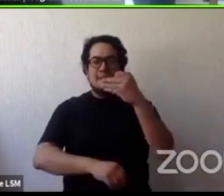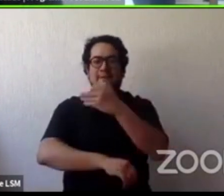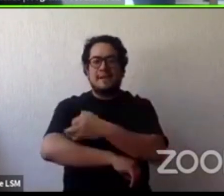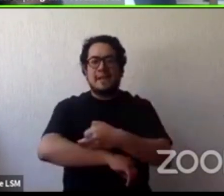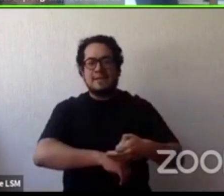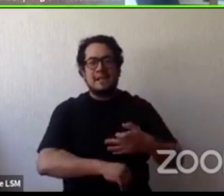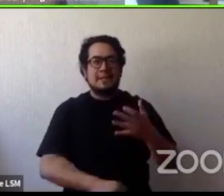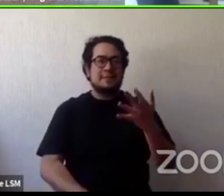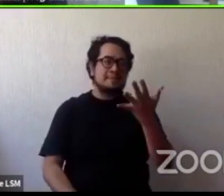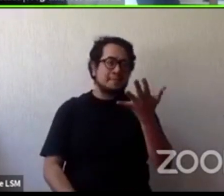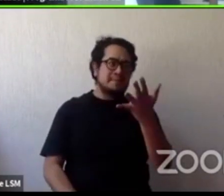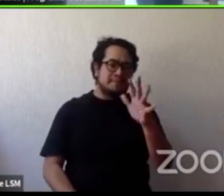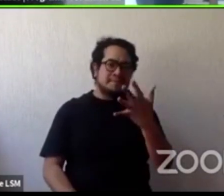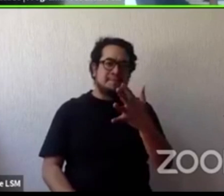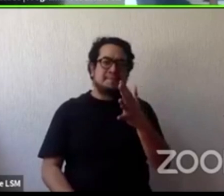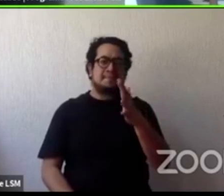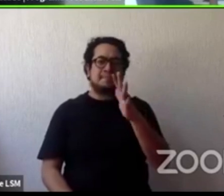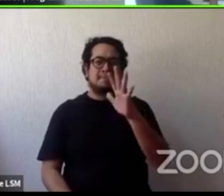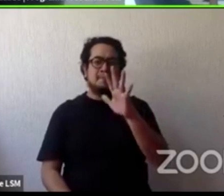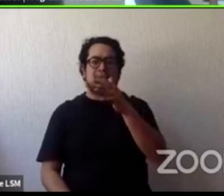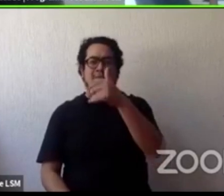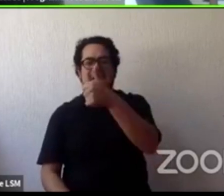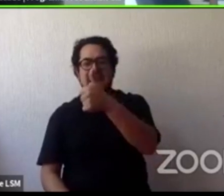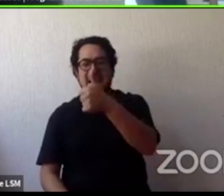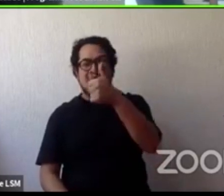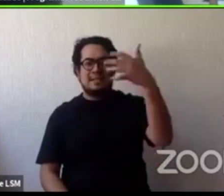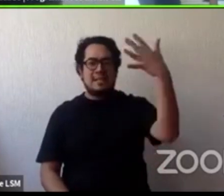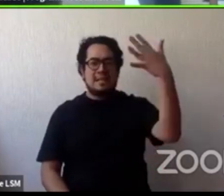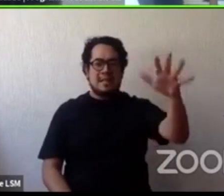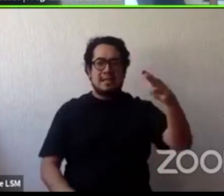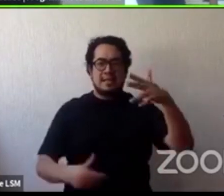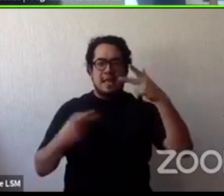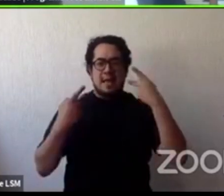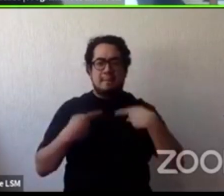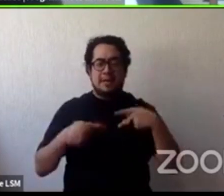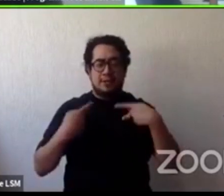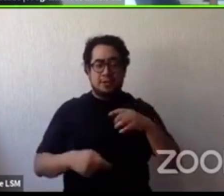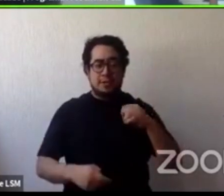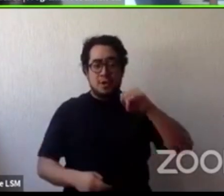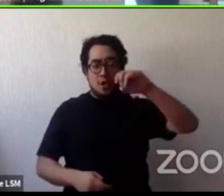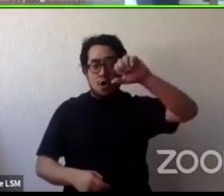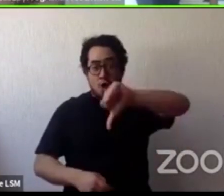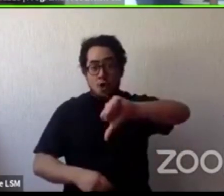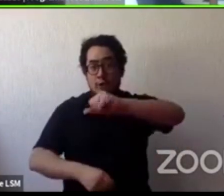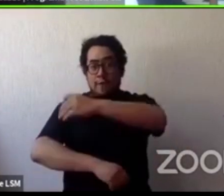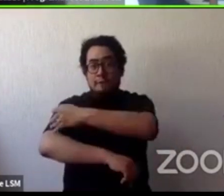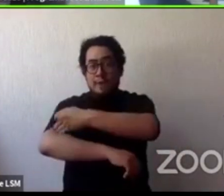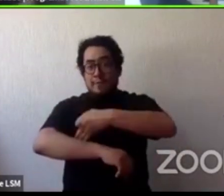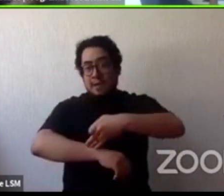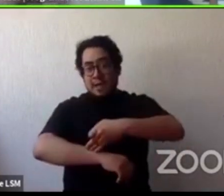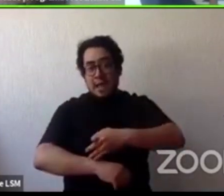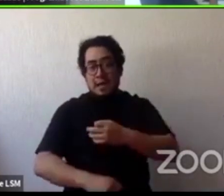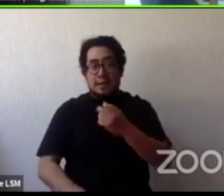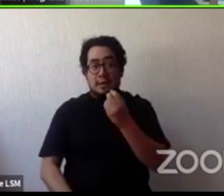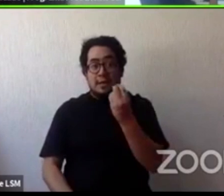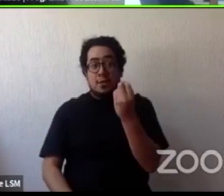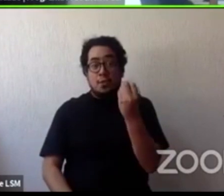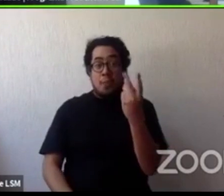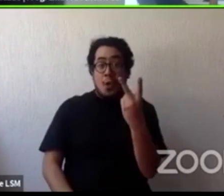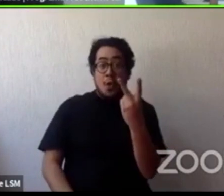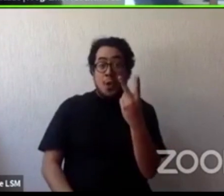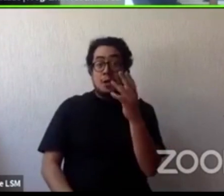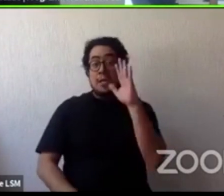entre 6 y 10 personas hoy la familia promedio es de a veces 2 y a veces 3